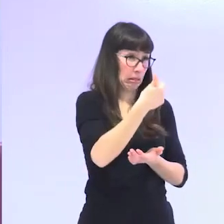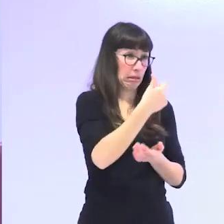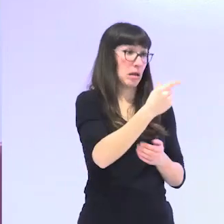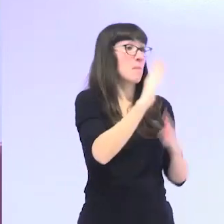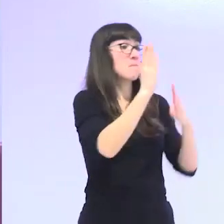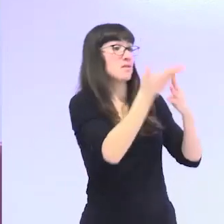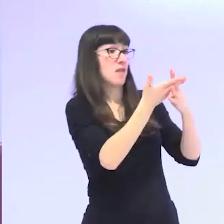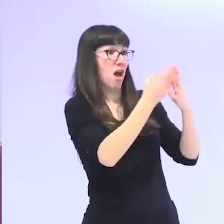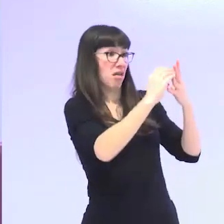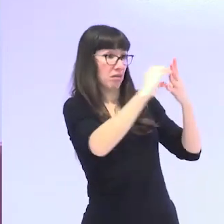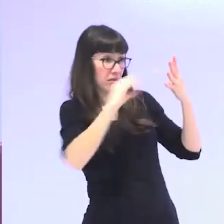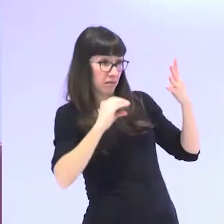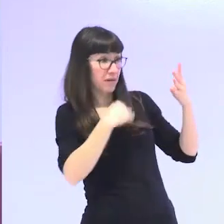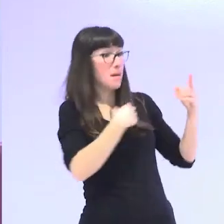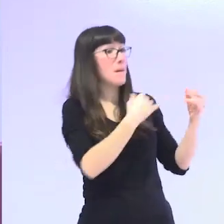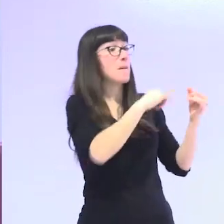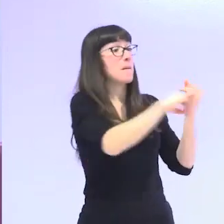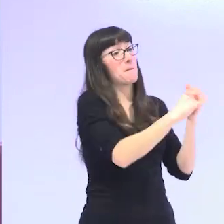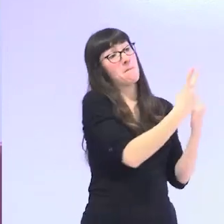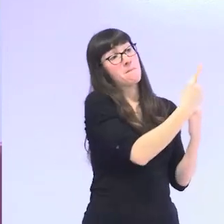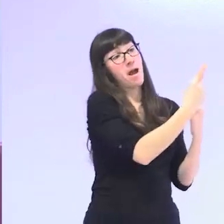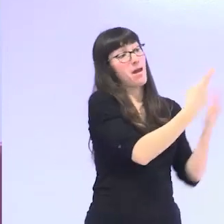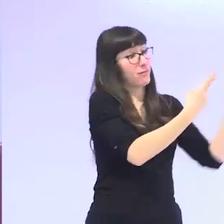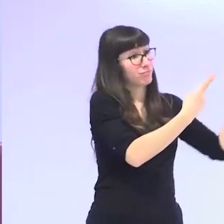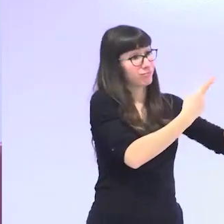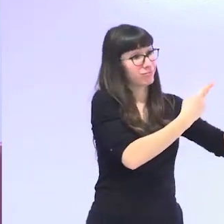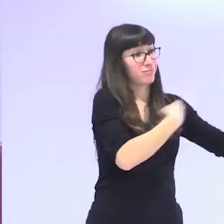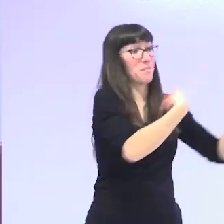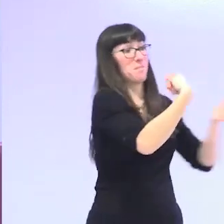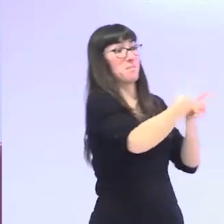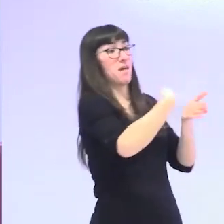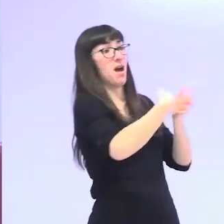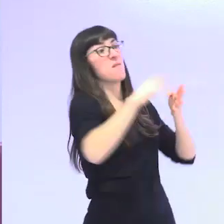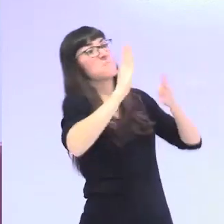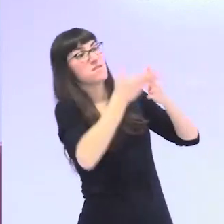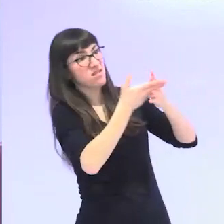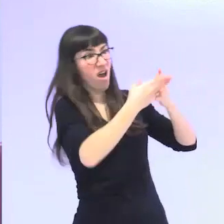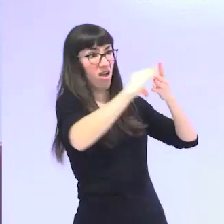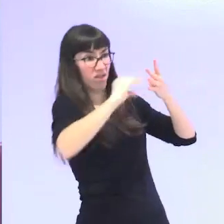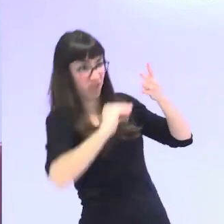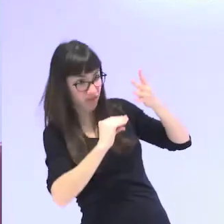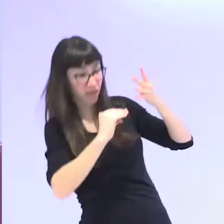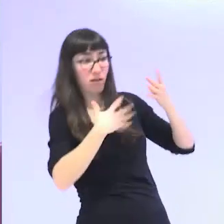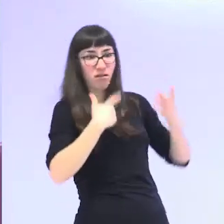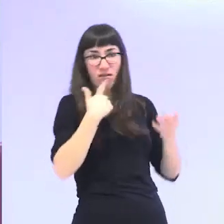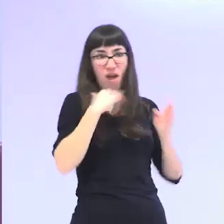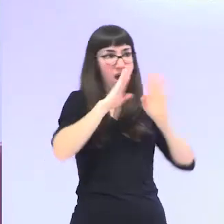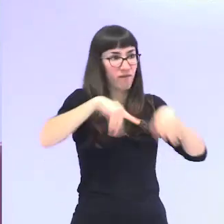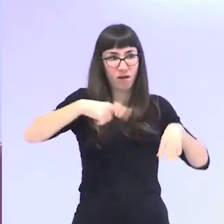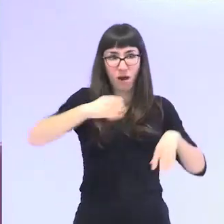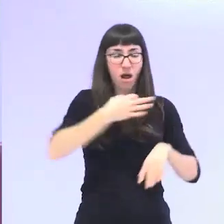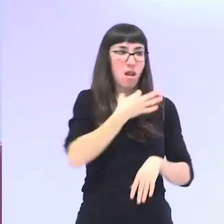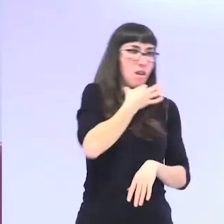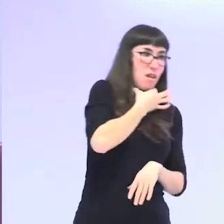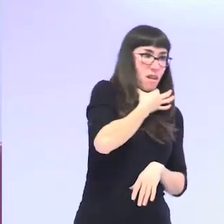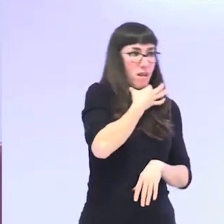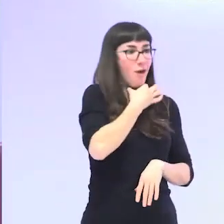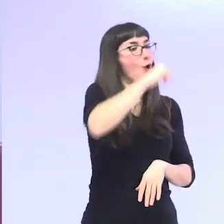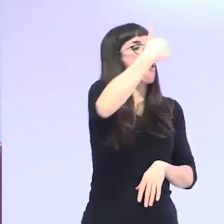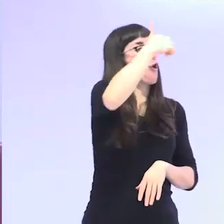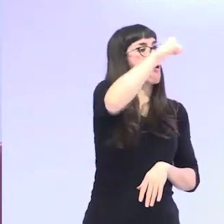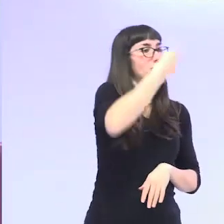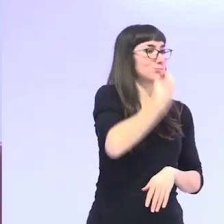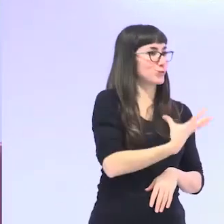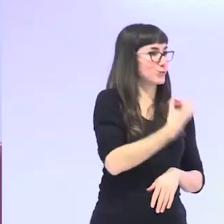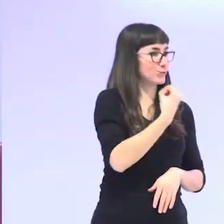de las pensiones de jubilación de sus parejas por lo tanto tienen menos recursos económicos que los hombres de sus mismas